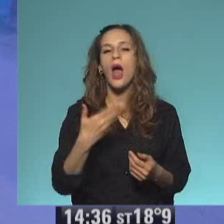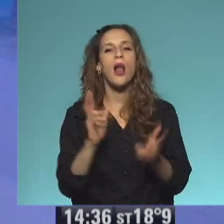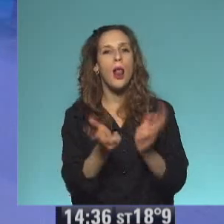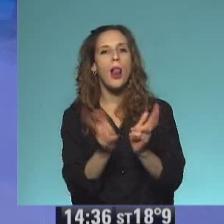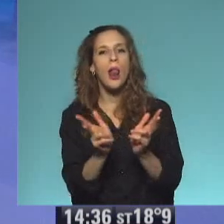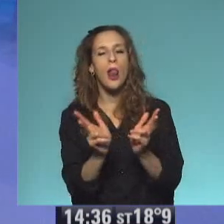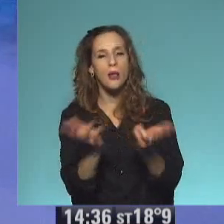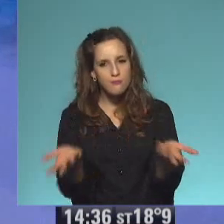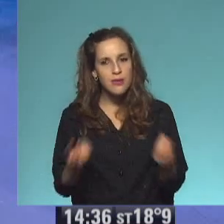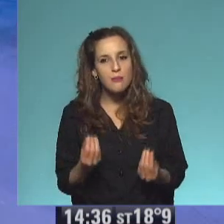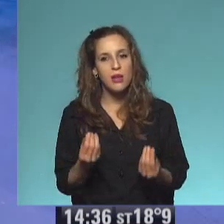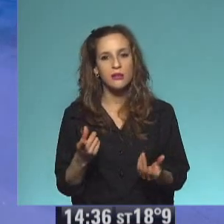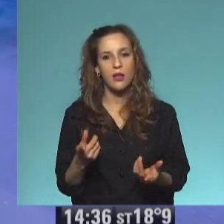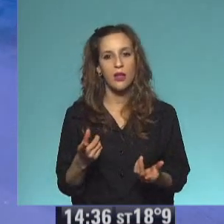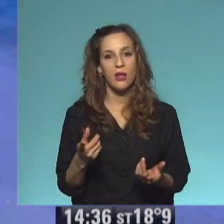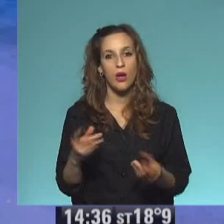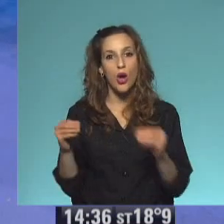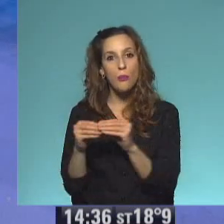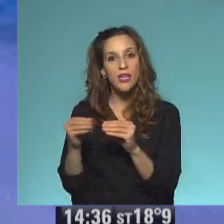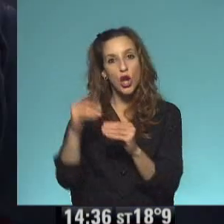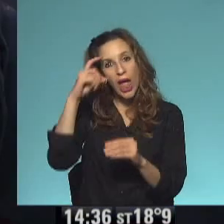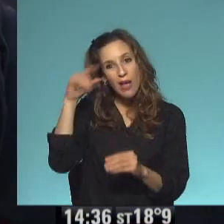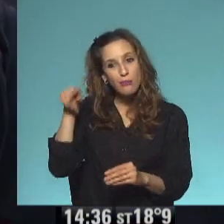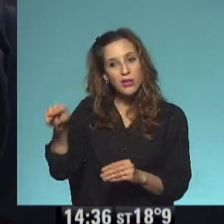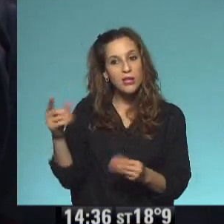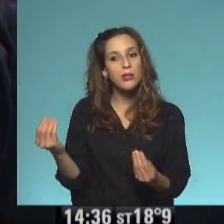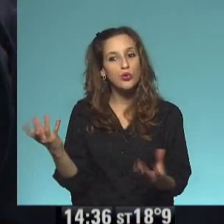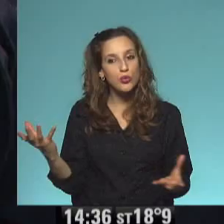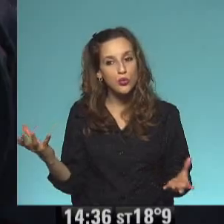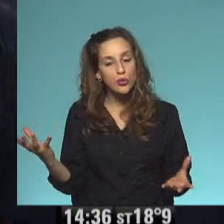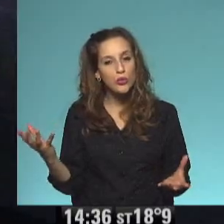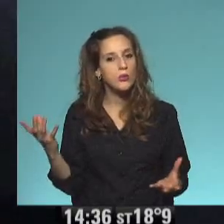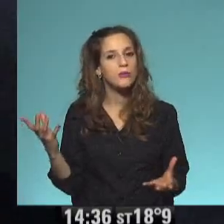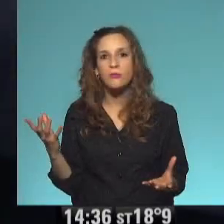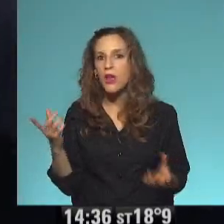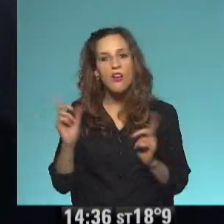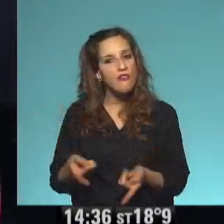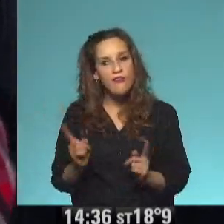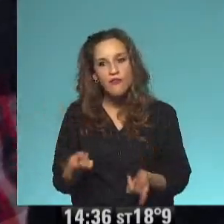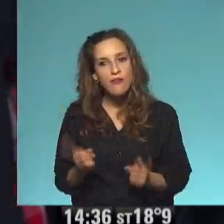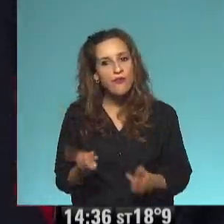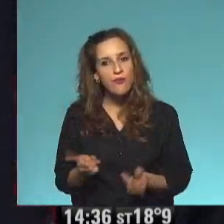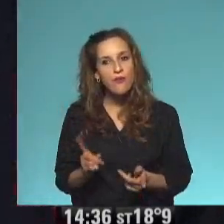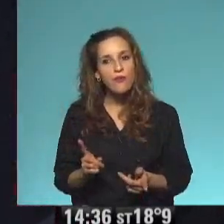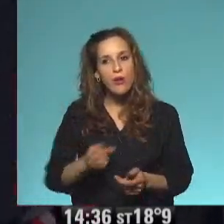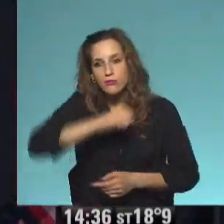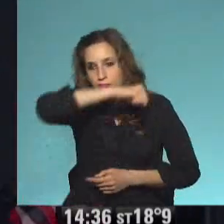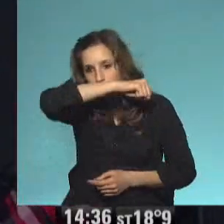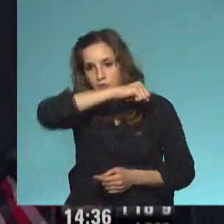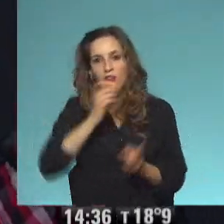Instagram? ¿Qué está pasando? ¿Ven qué está pasando? Es que no logramos en todo el recreo